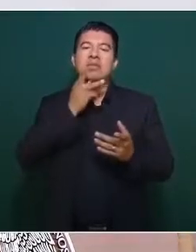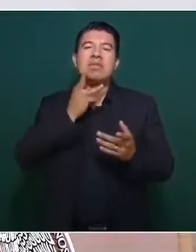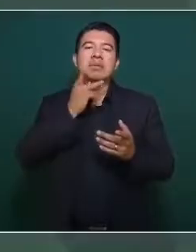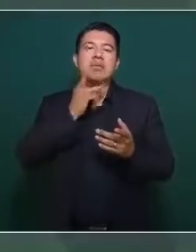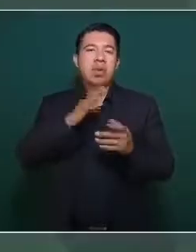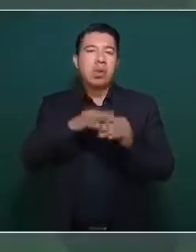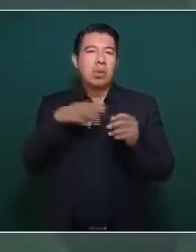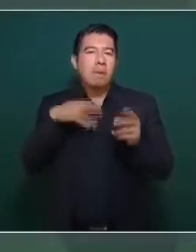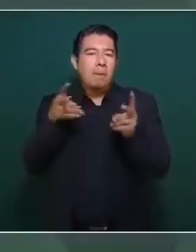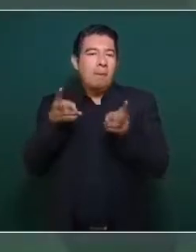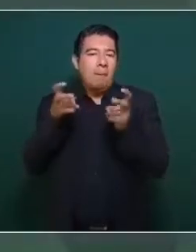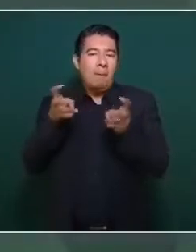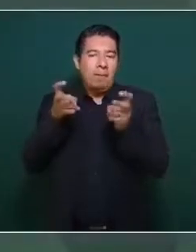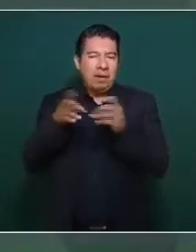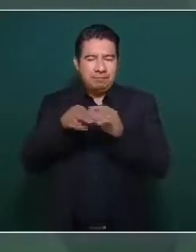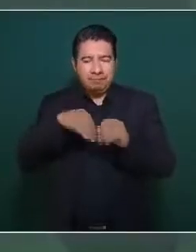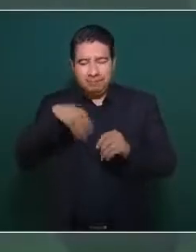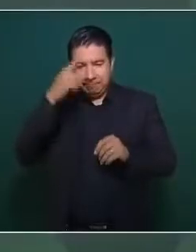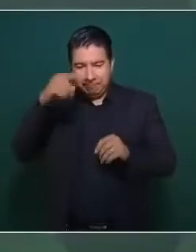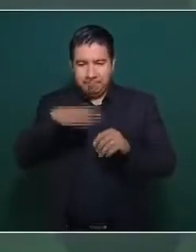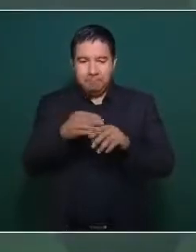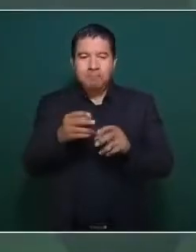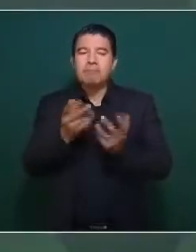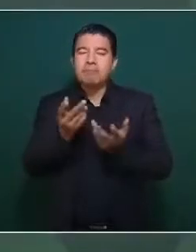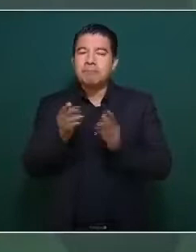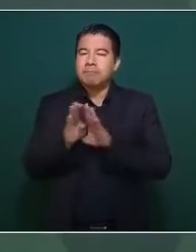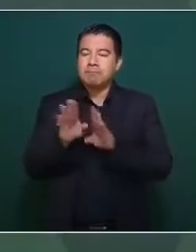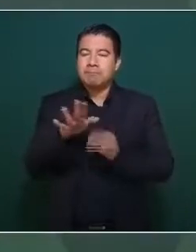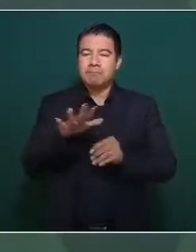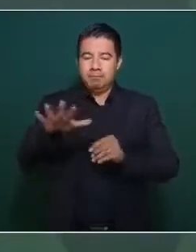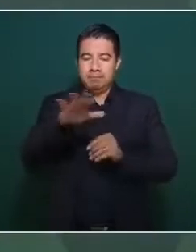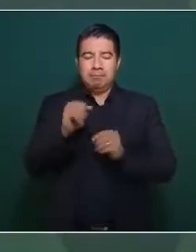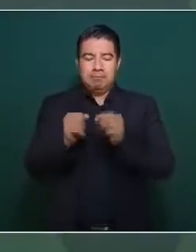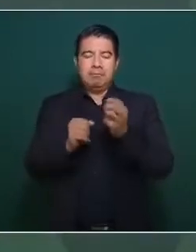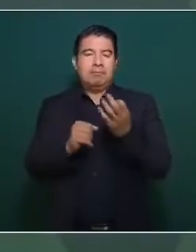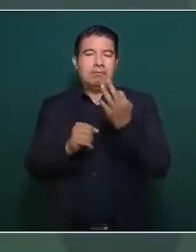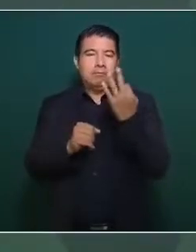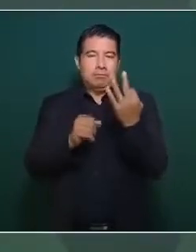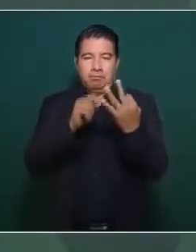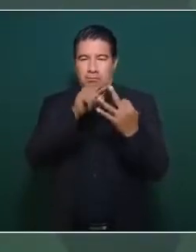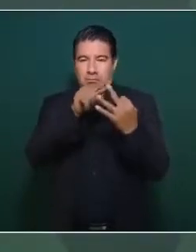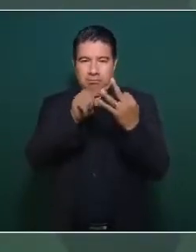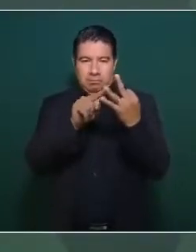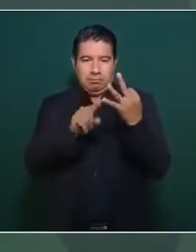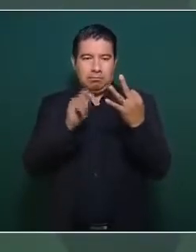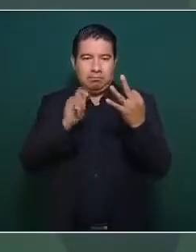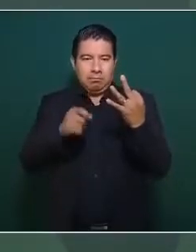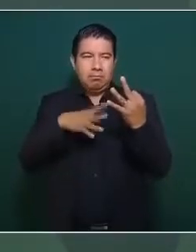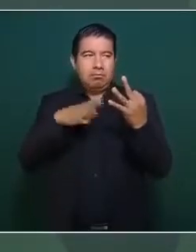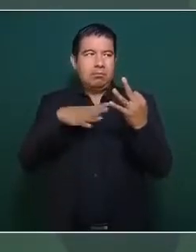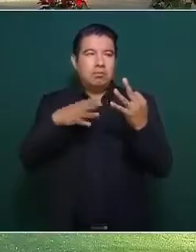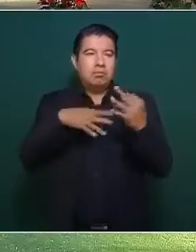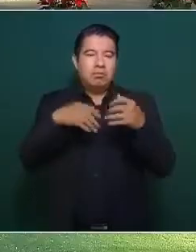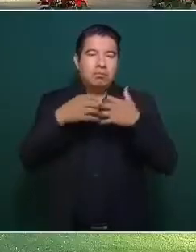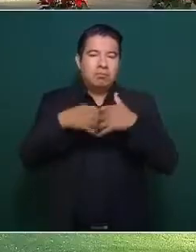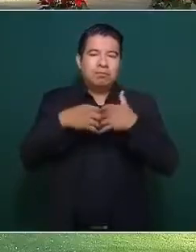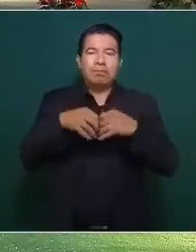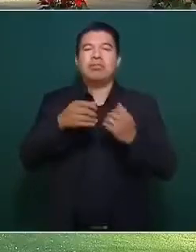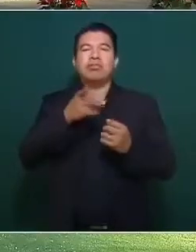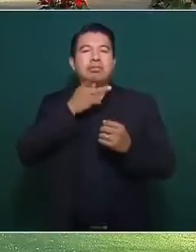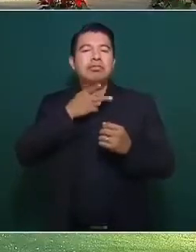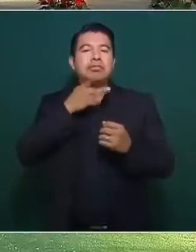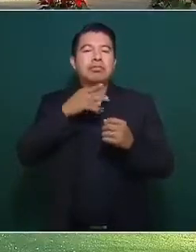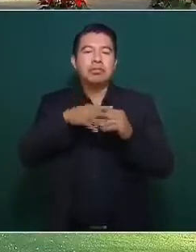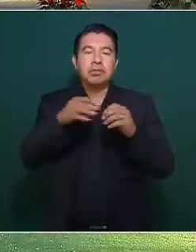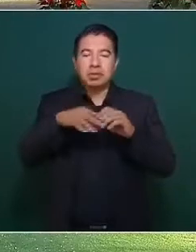administración, aquí en el Estado. Bien, pues el Estado tiene tres oleoductos que lo atraviesan.